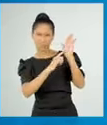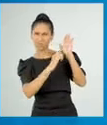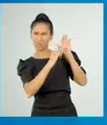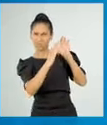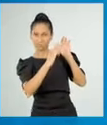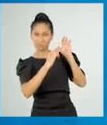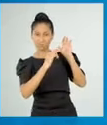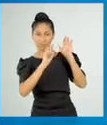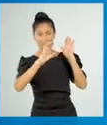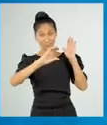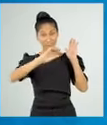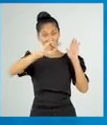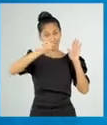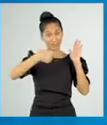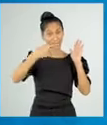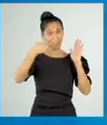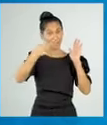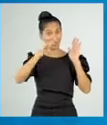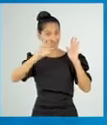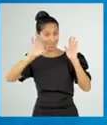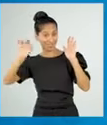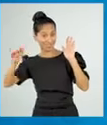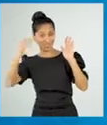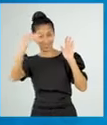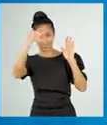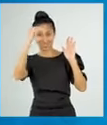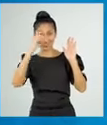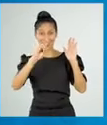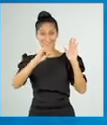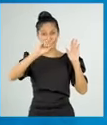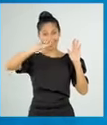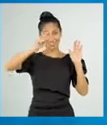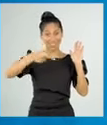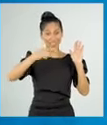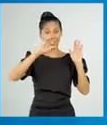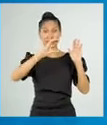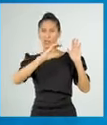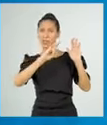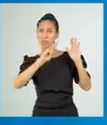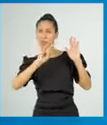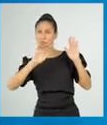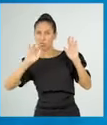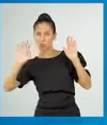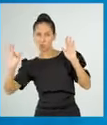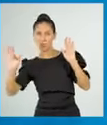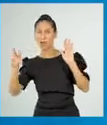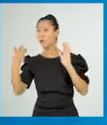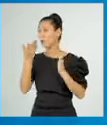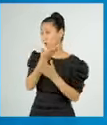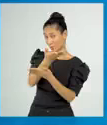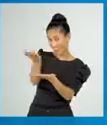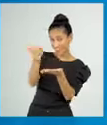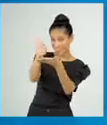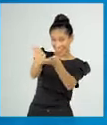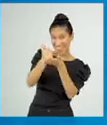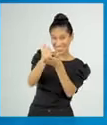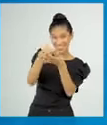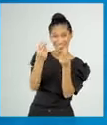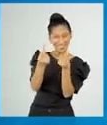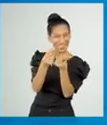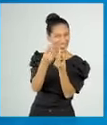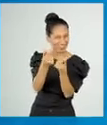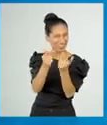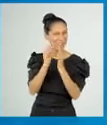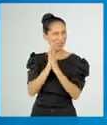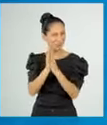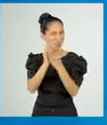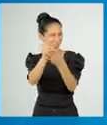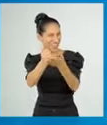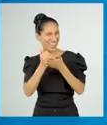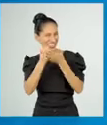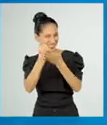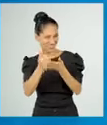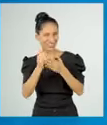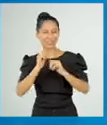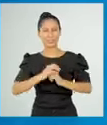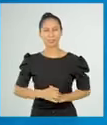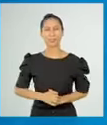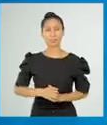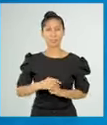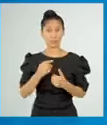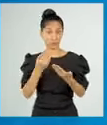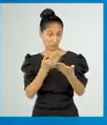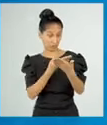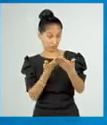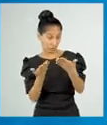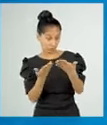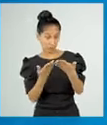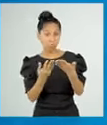A ver, ¿quién responde? Chicas y chicos tienen que ayudarte. Apúrense. Cada vez que